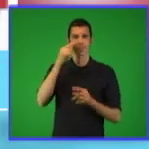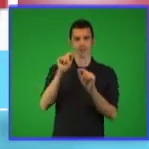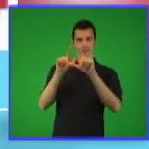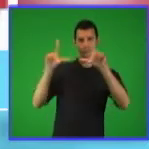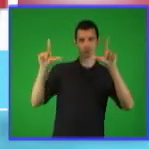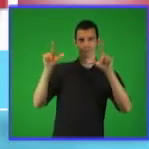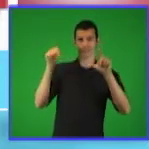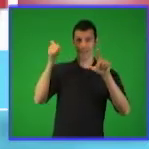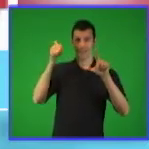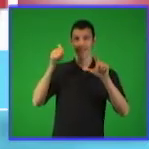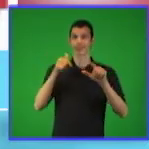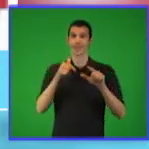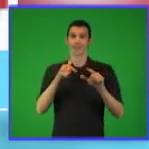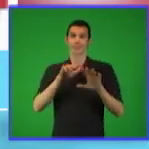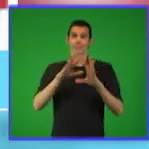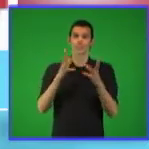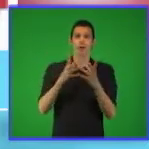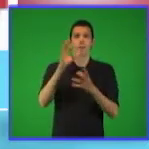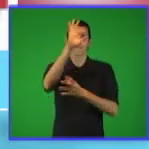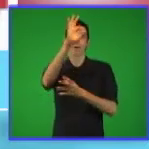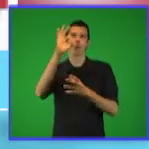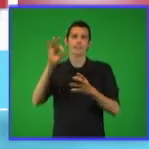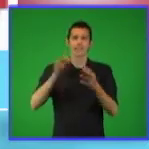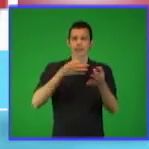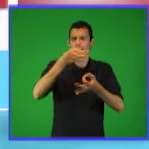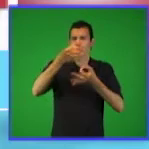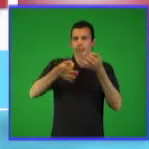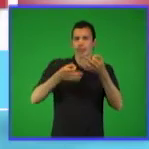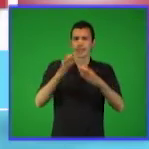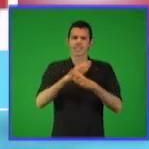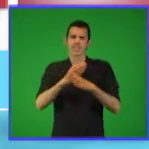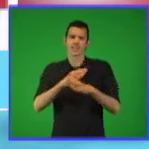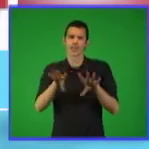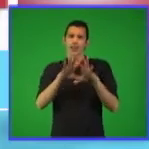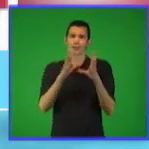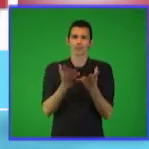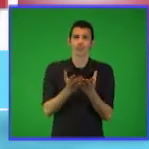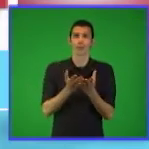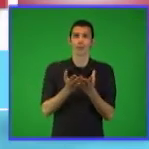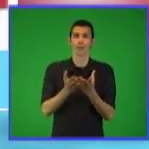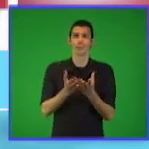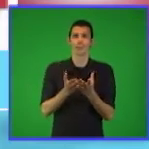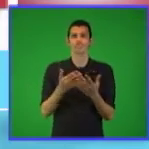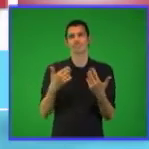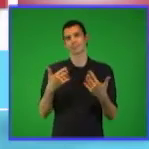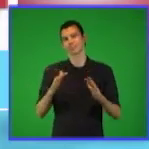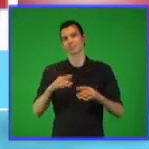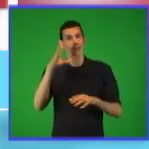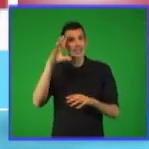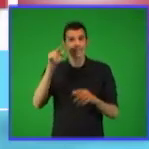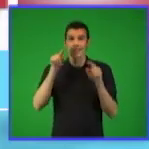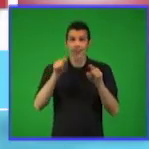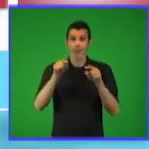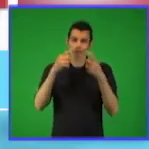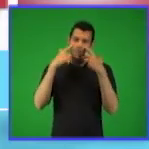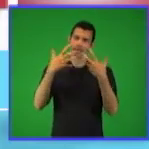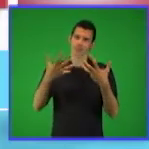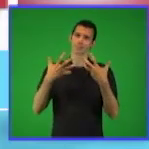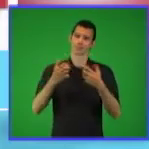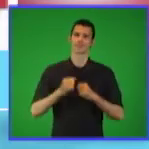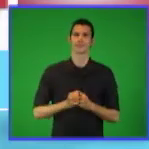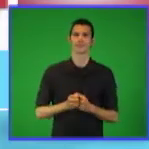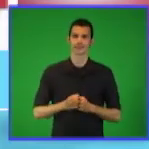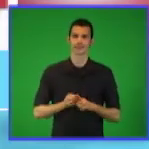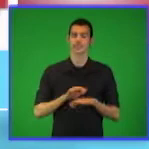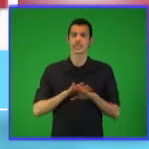dividida en cien partes iguales y representar una parte de ella. Cuando se comprende esta idea es fácil